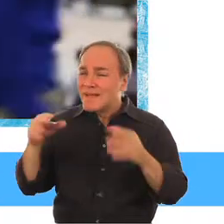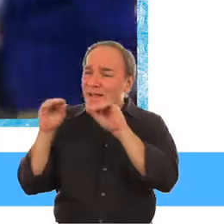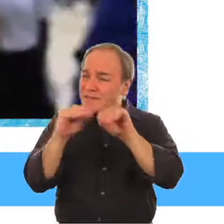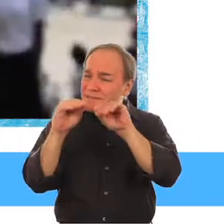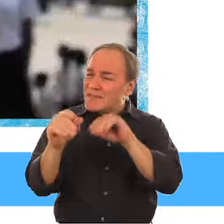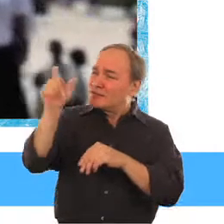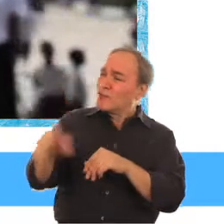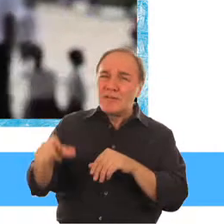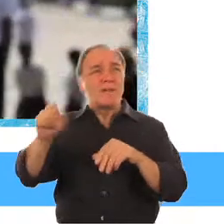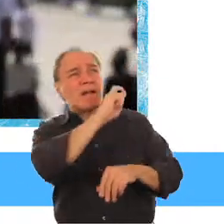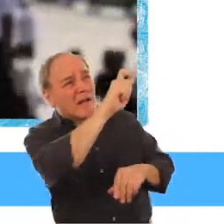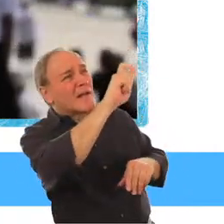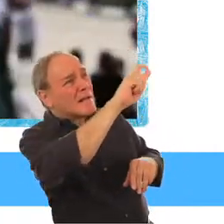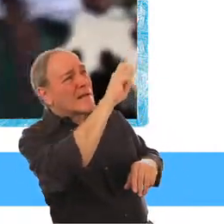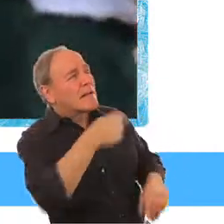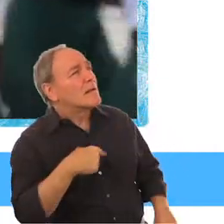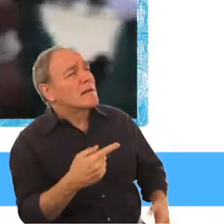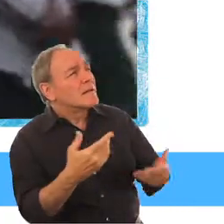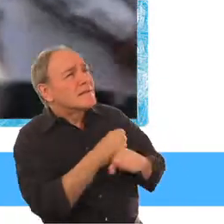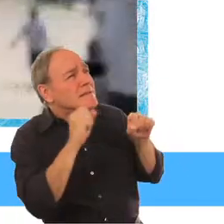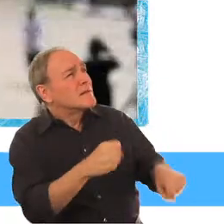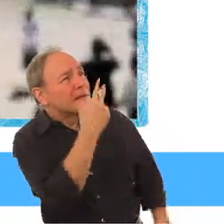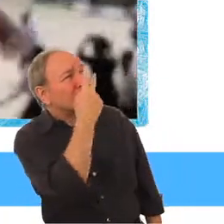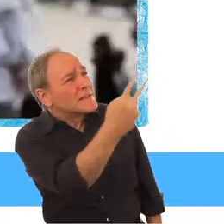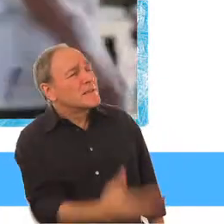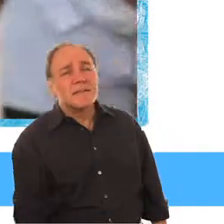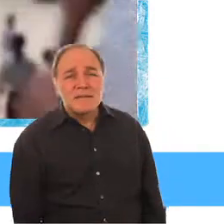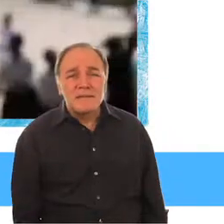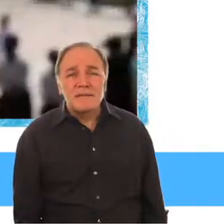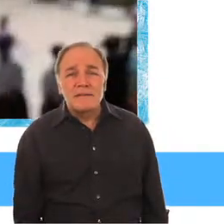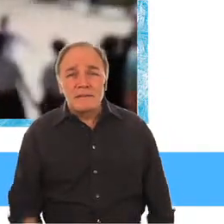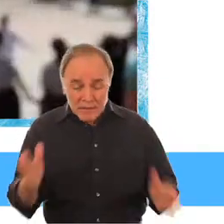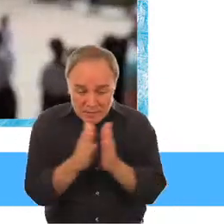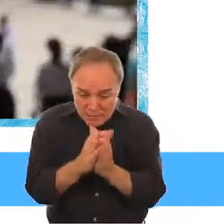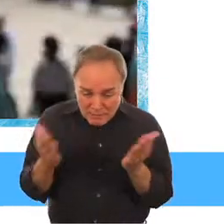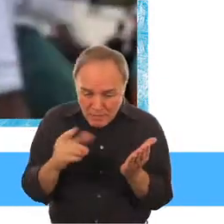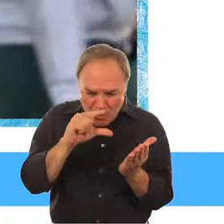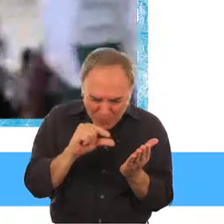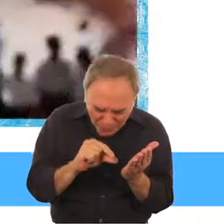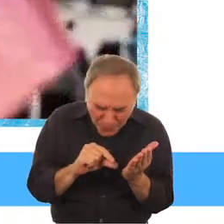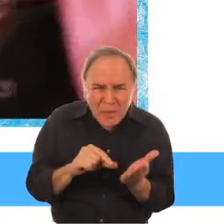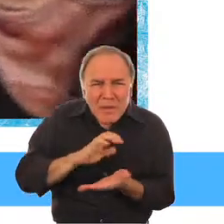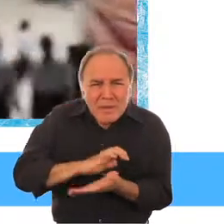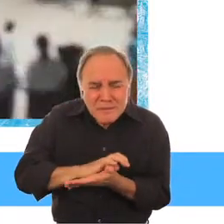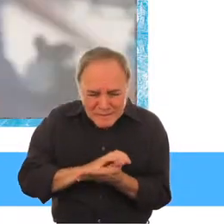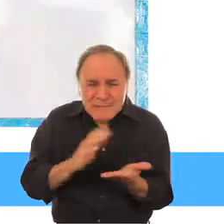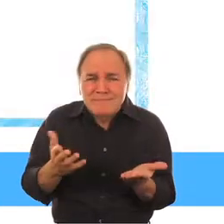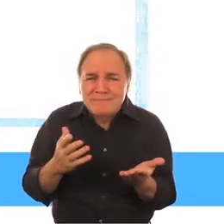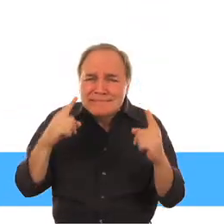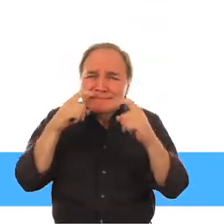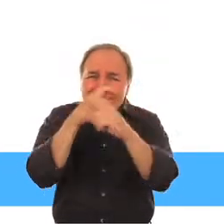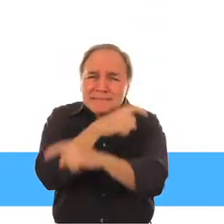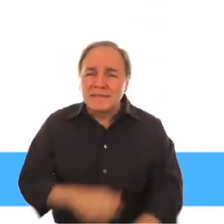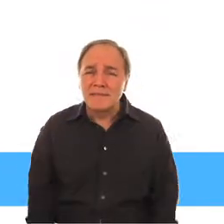Un problema es que no podemos ver lo que está escrito en el pizarrón Y nos cuesta leer la letra pequeña de los